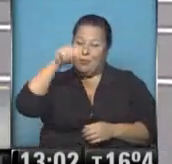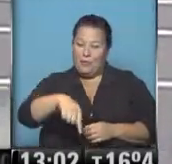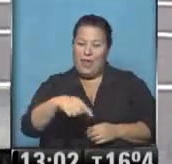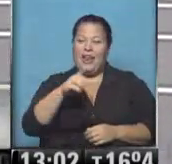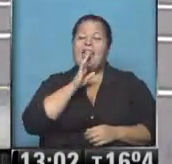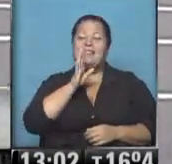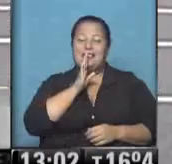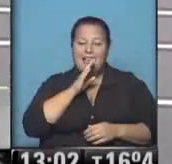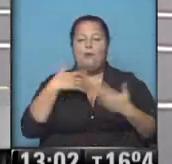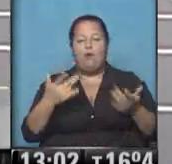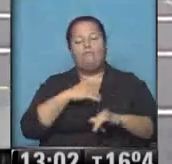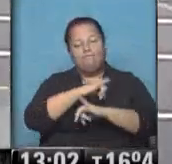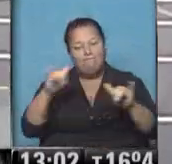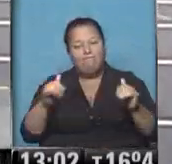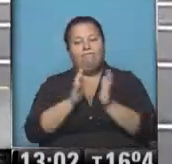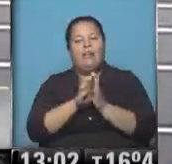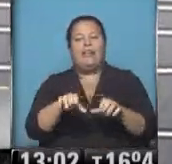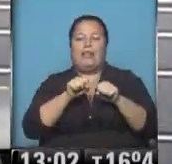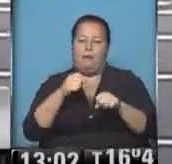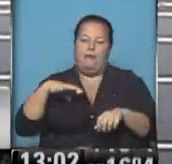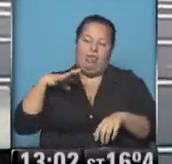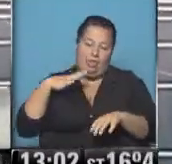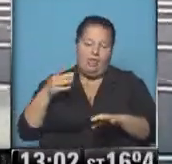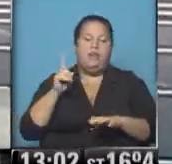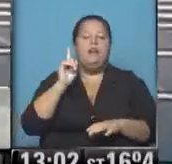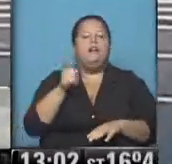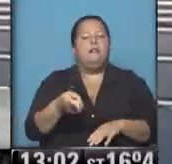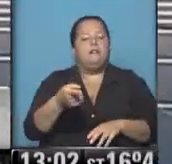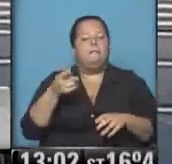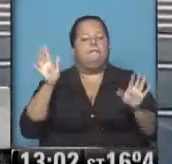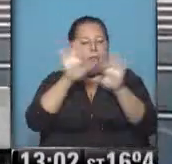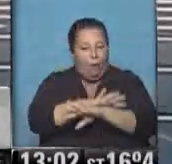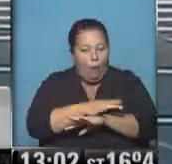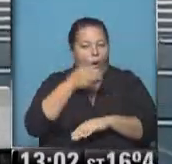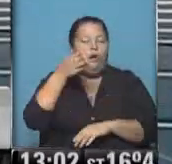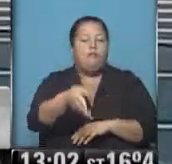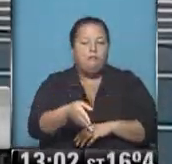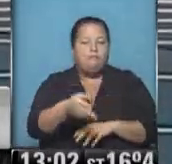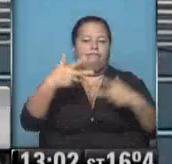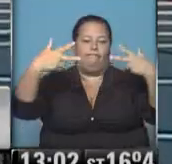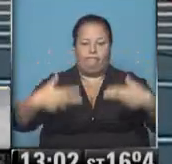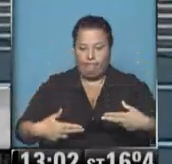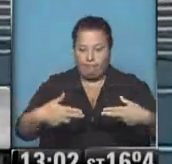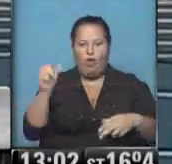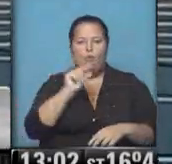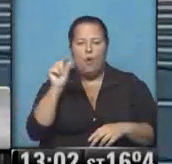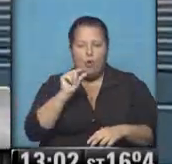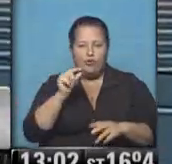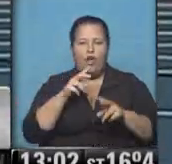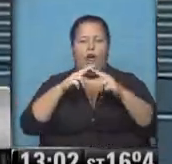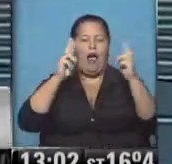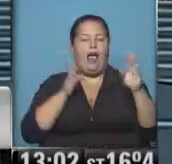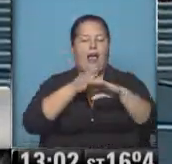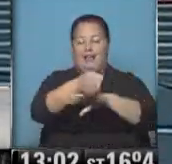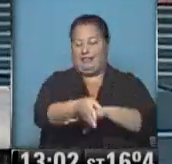al aeropuerto de Ezeiza, por eso las recomendaciones que lo hagan con tiempo, se encuentran con un corte parcial del acceso